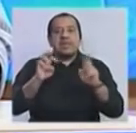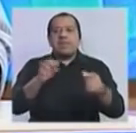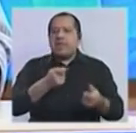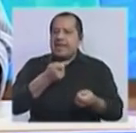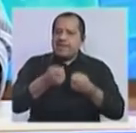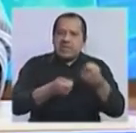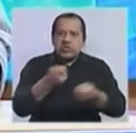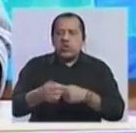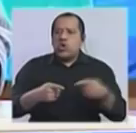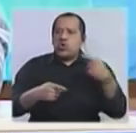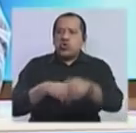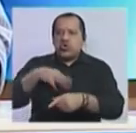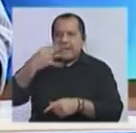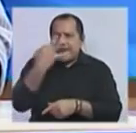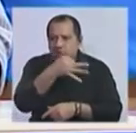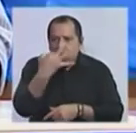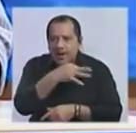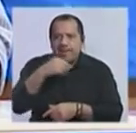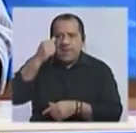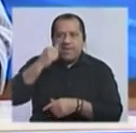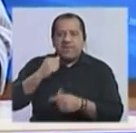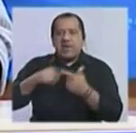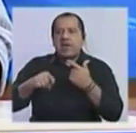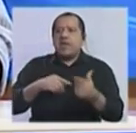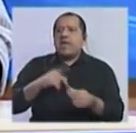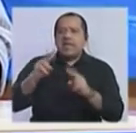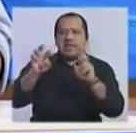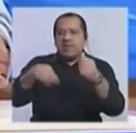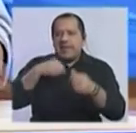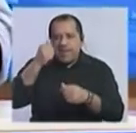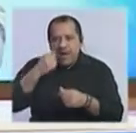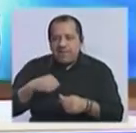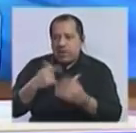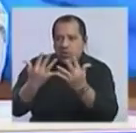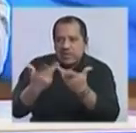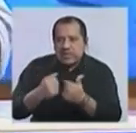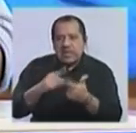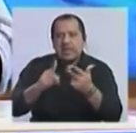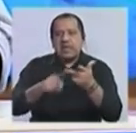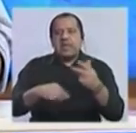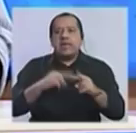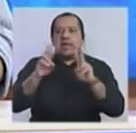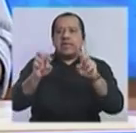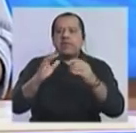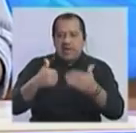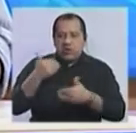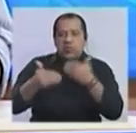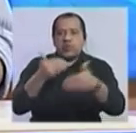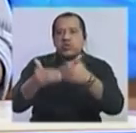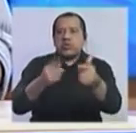al narcotráfico, de la represión al crimen organizado, de la humanización en los procesos de